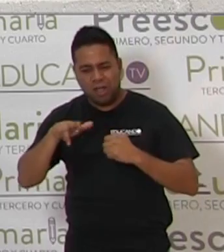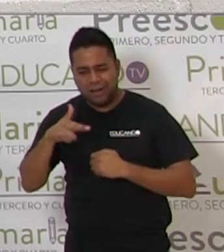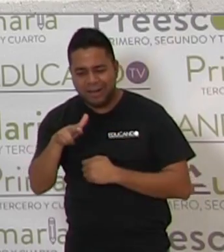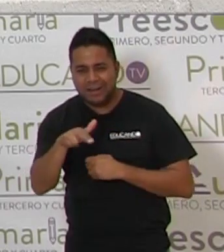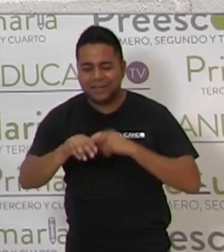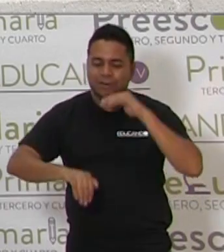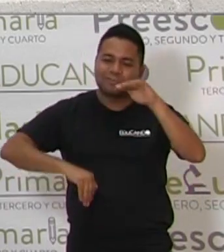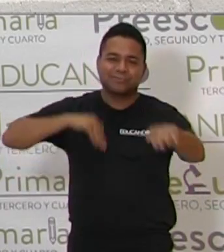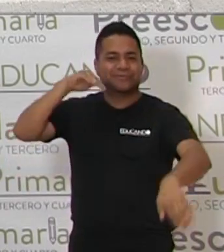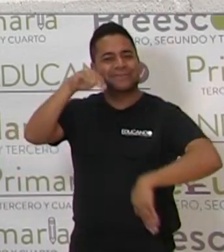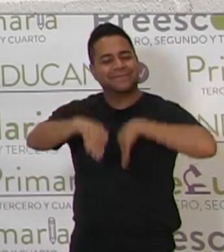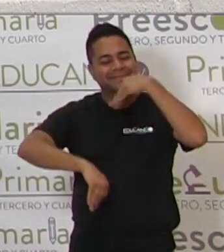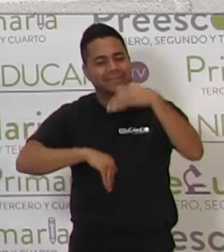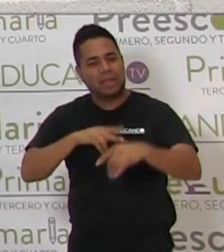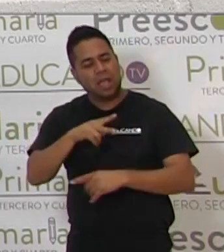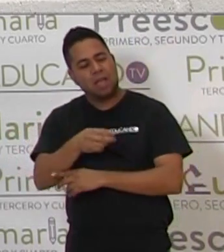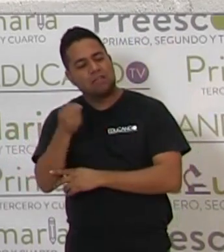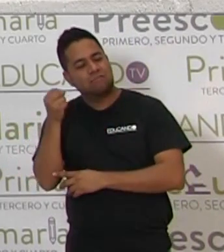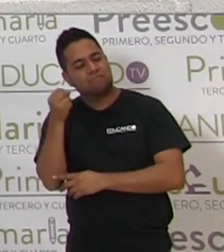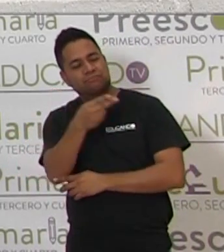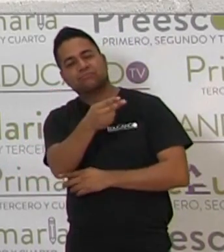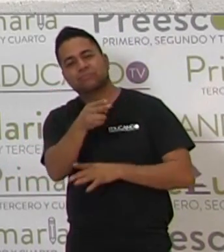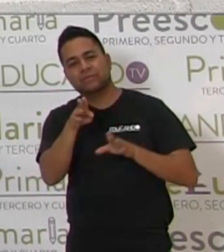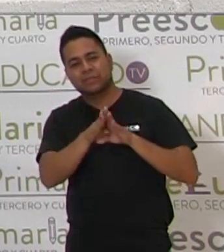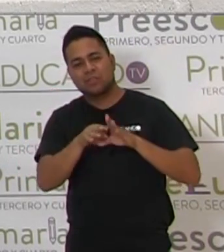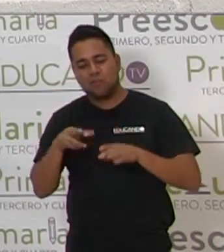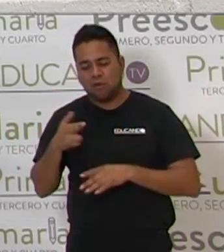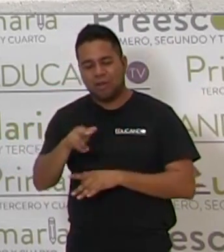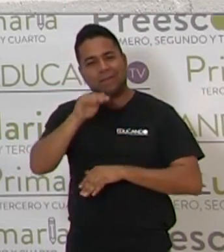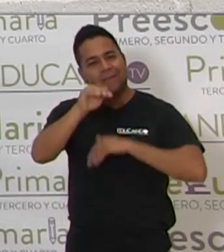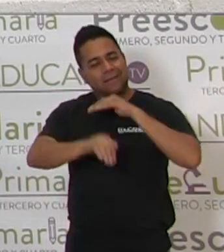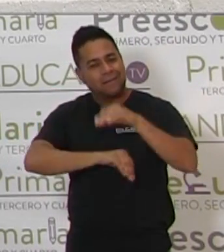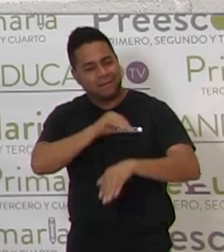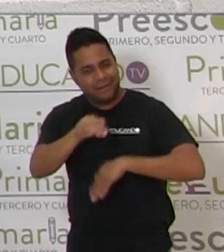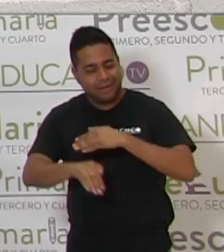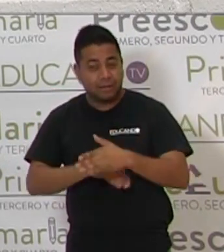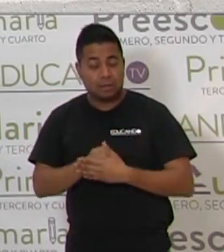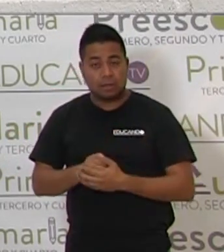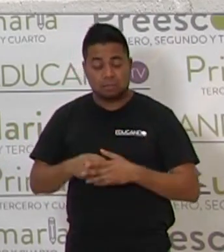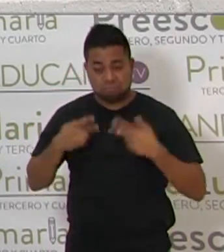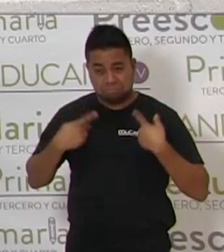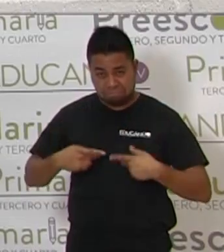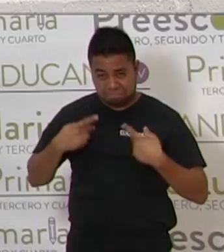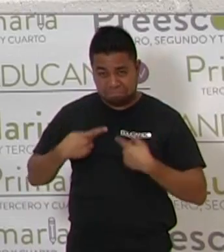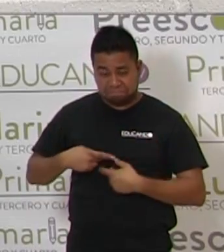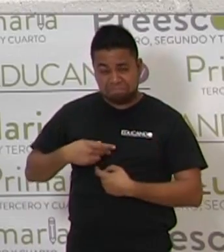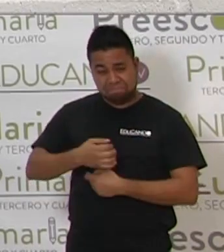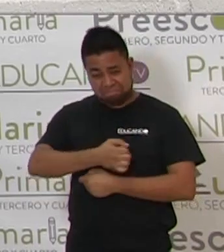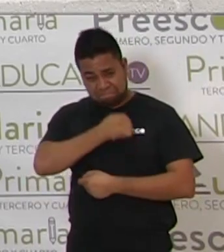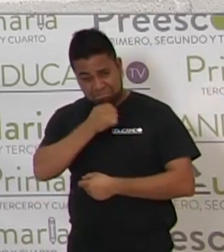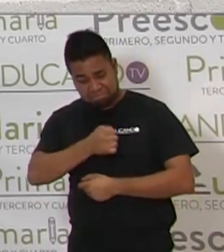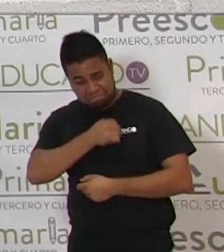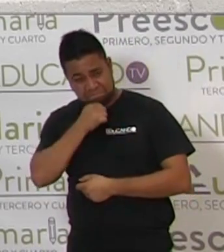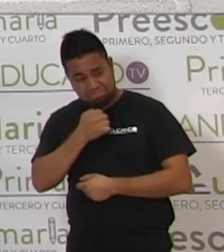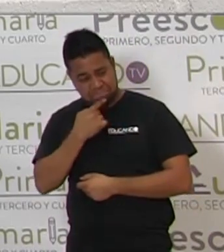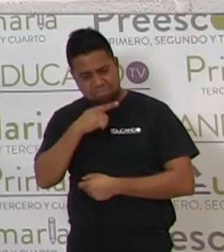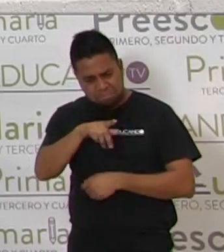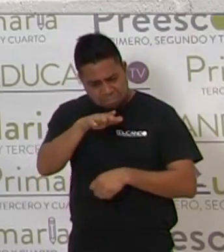nadar en el río. ¡Ay, qué envidia con la Yuma que nada en el río! Los más viejos le decían,